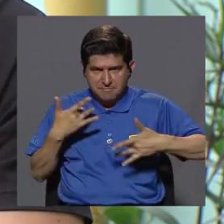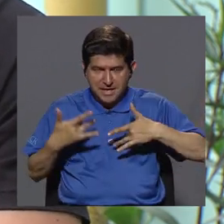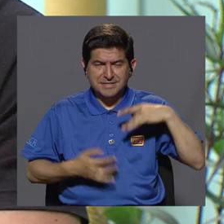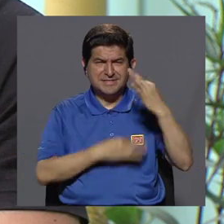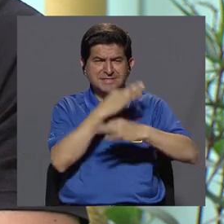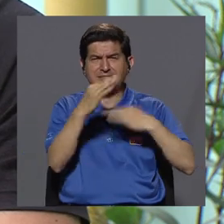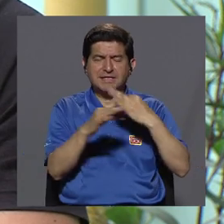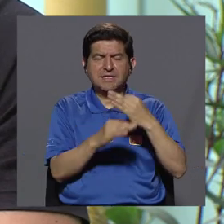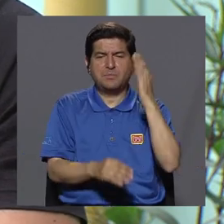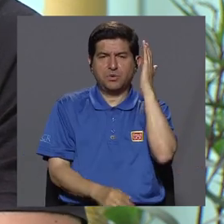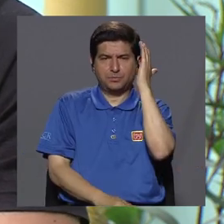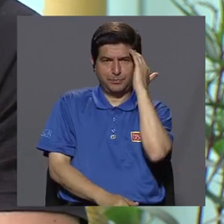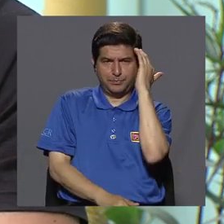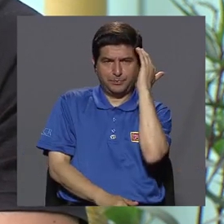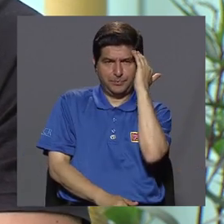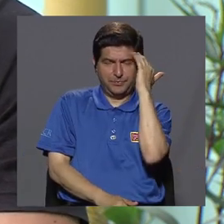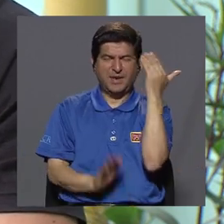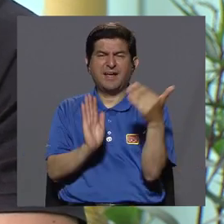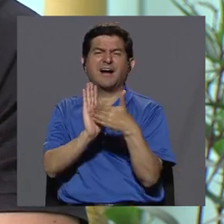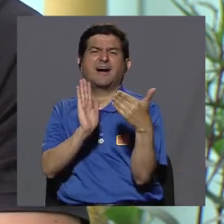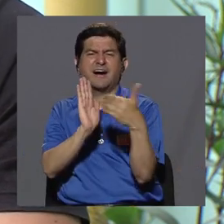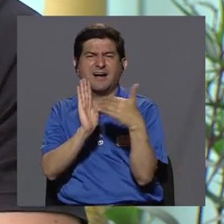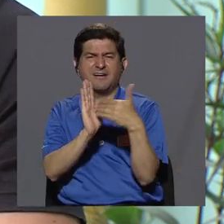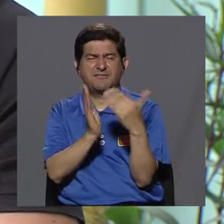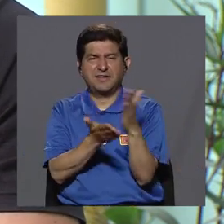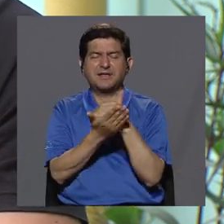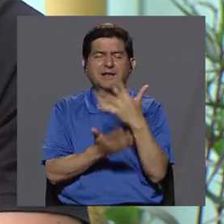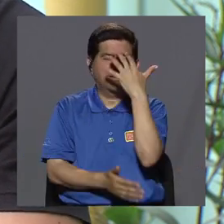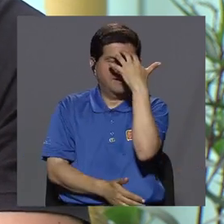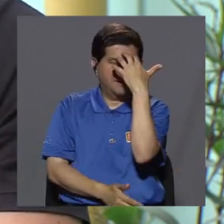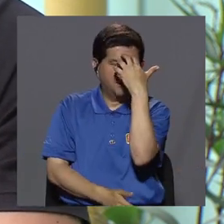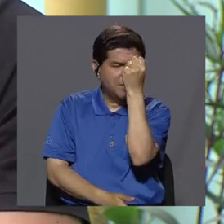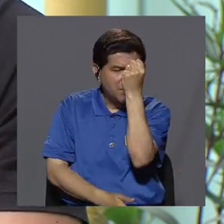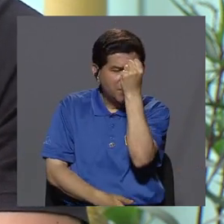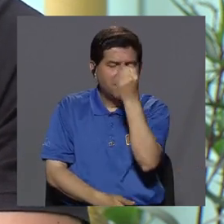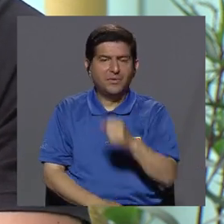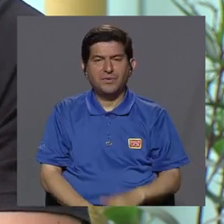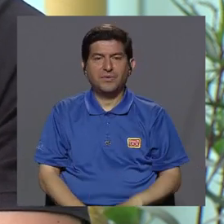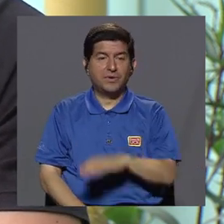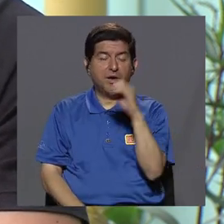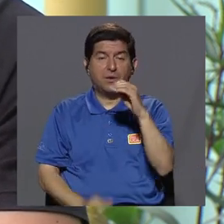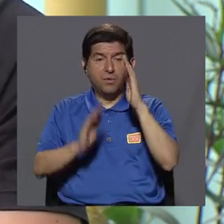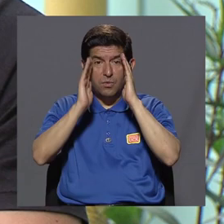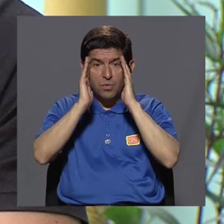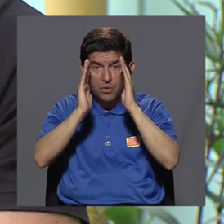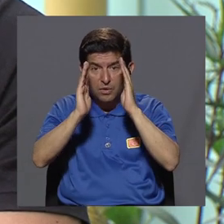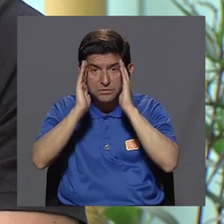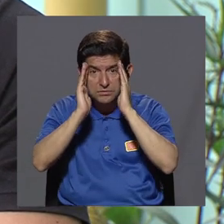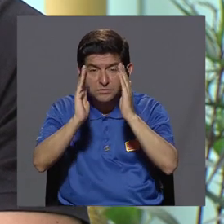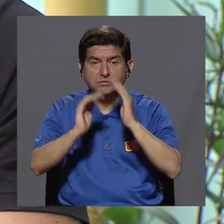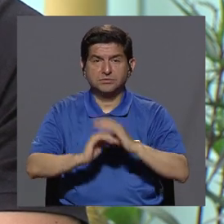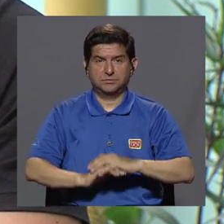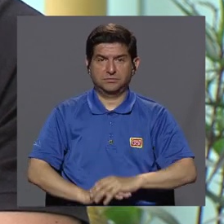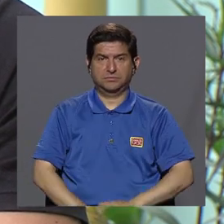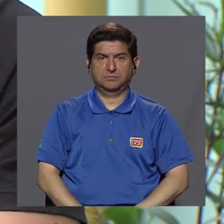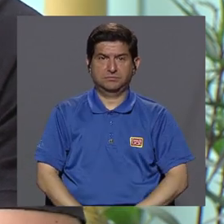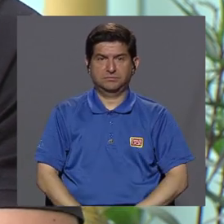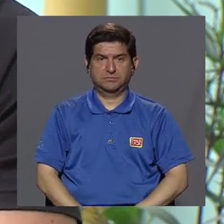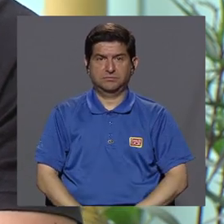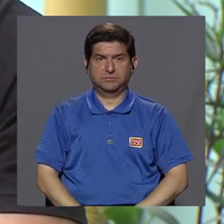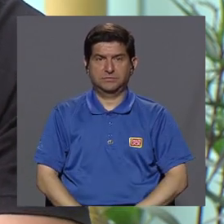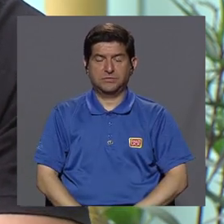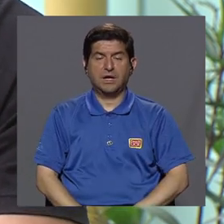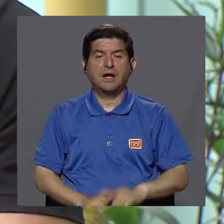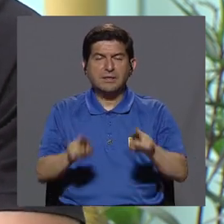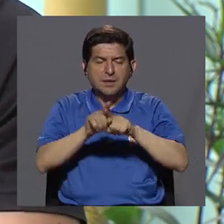tipo cognitivas, ¿verdad? Que son las que afectan, por ejemplo, la parte de memoria, la parte de atención-concentración, ¿verdad? El